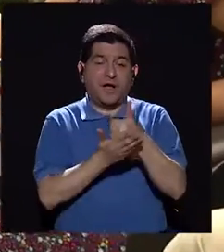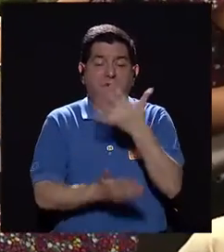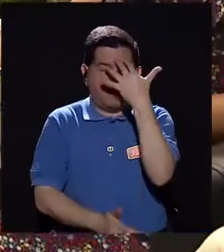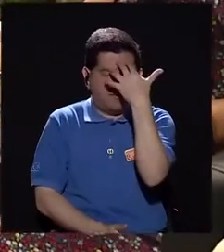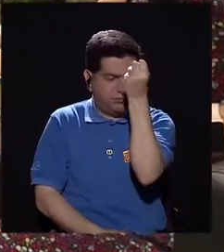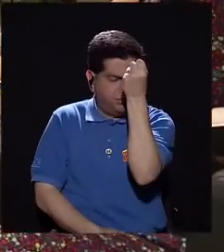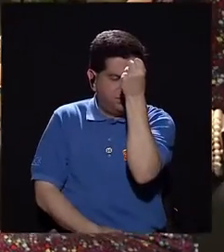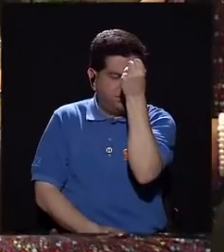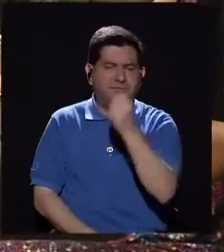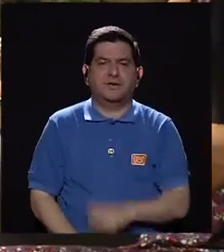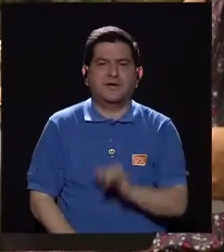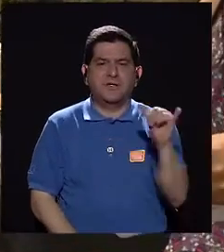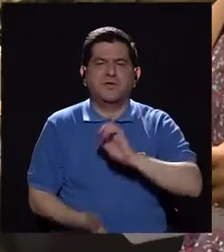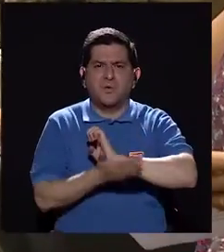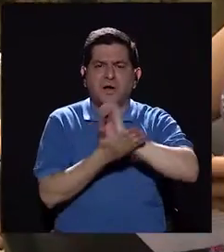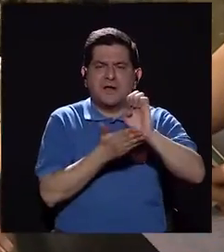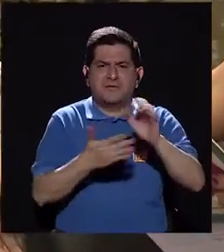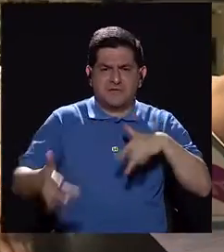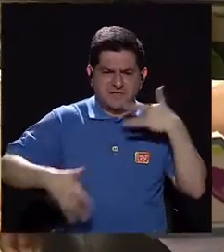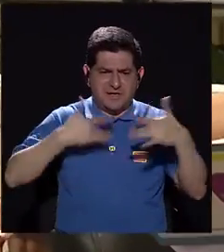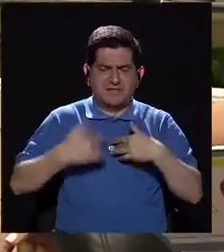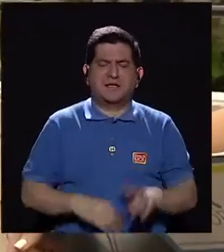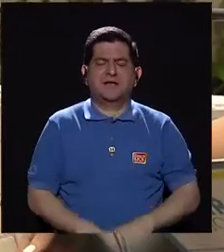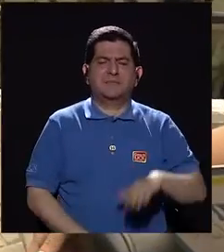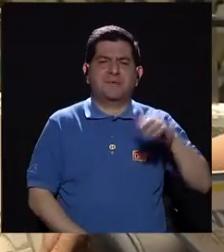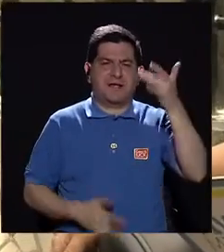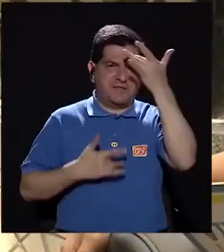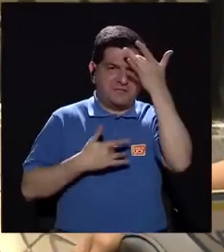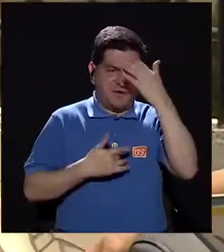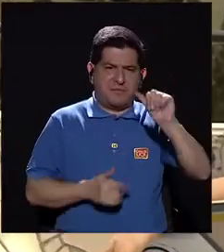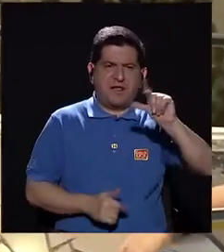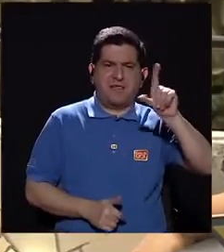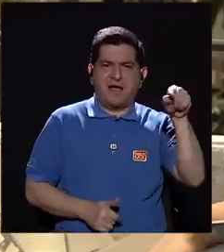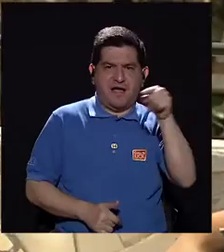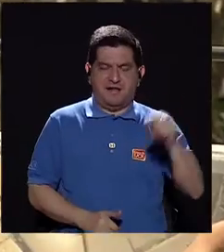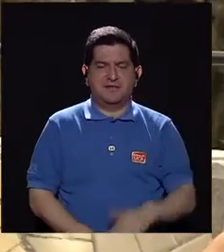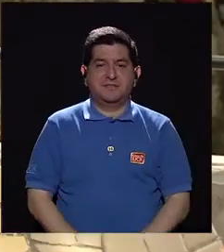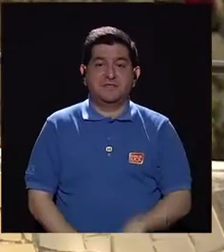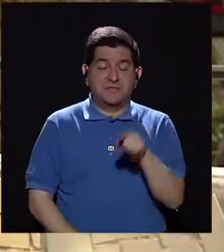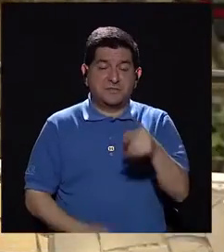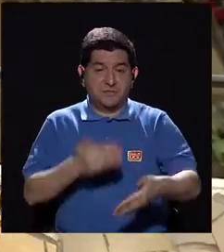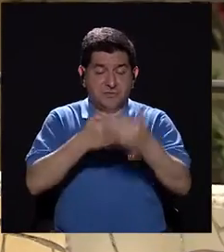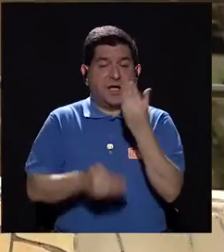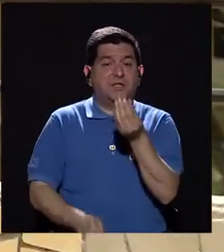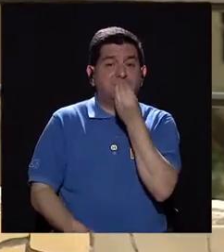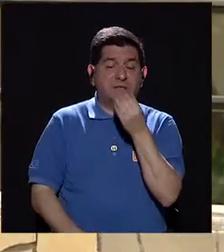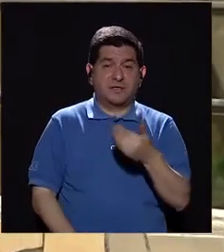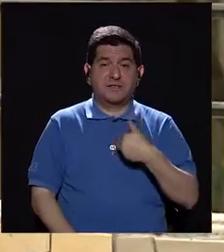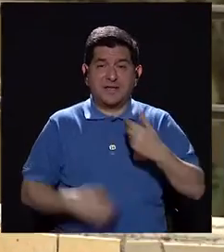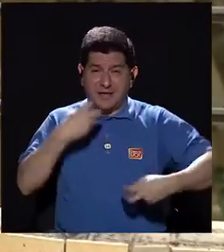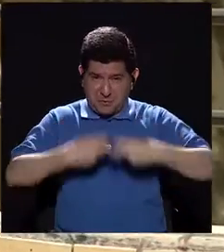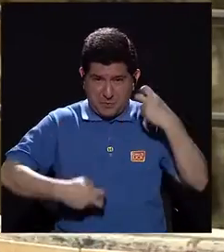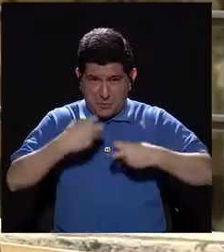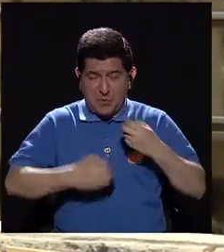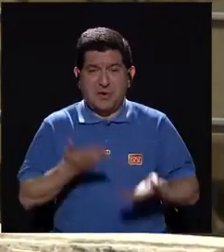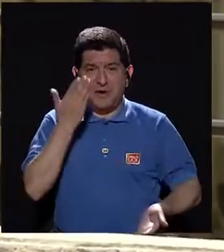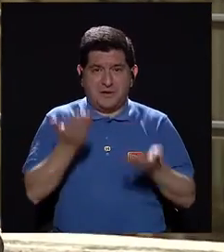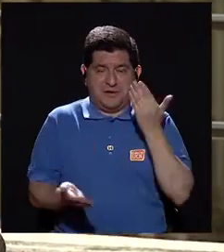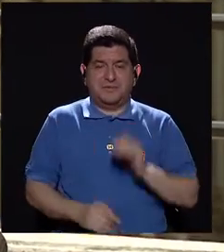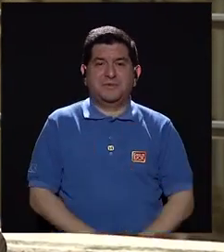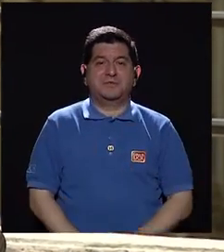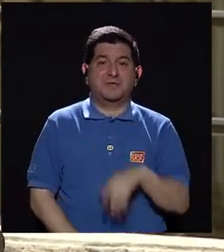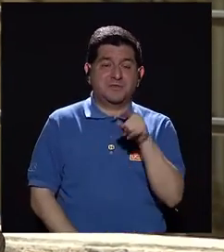les va a ayudar a su memoria y les va a ayudar a evitar los síntomas del Alzheimer. Antes de comer, si usted tiene problemas digestivos,